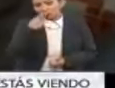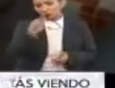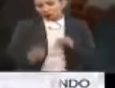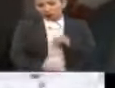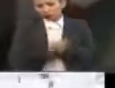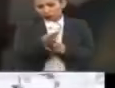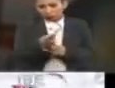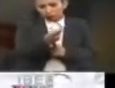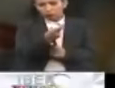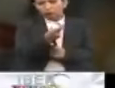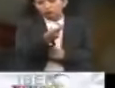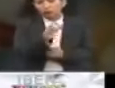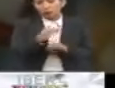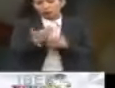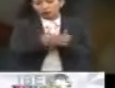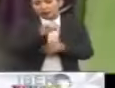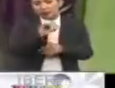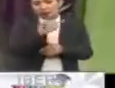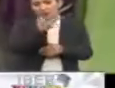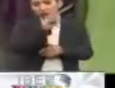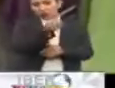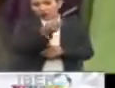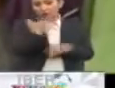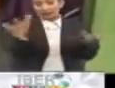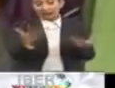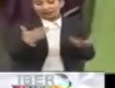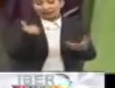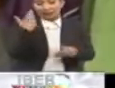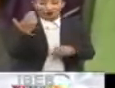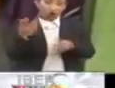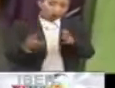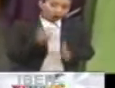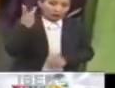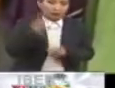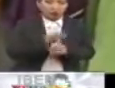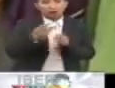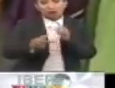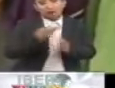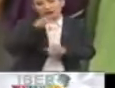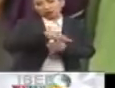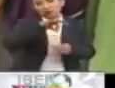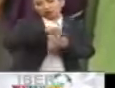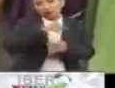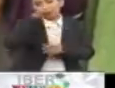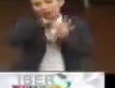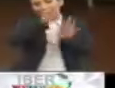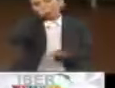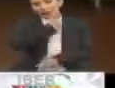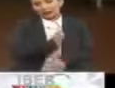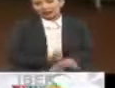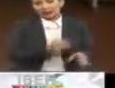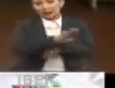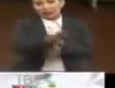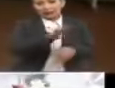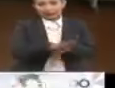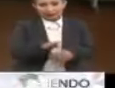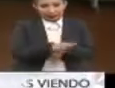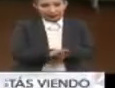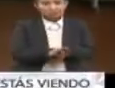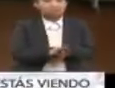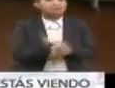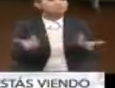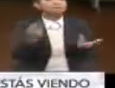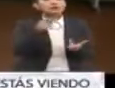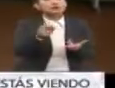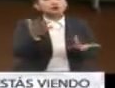preguntaría, bueno, el próximo 28 de octubre se llevará a cabo esta segunda vuelta electoral allá en Brasil. Pues,